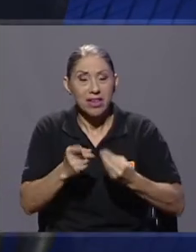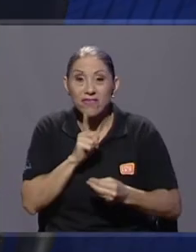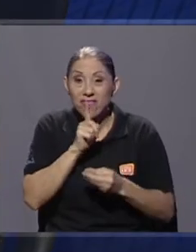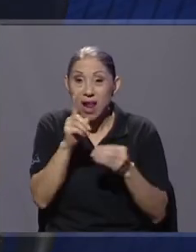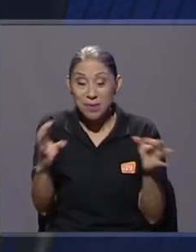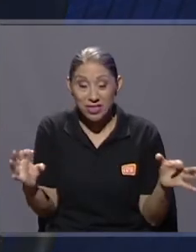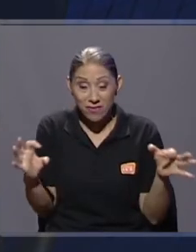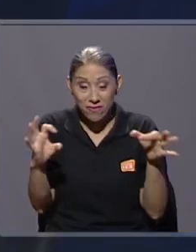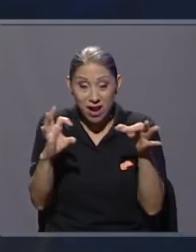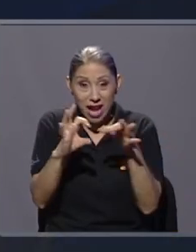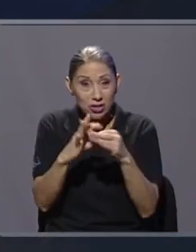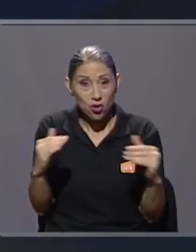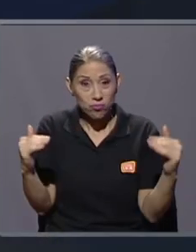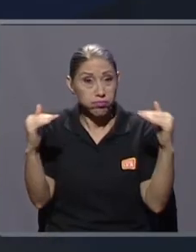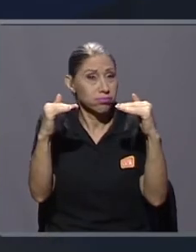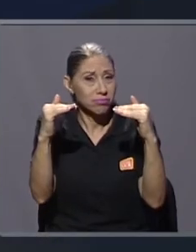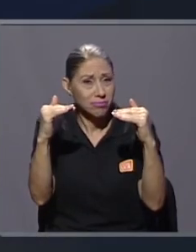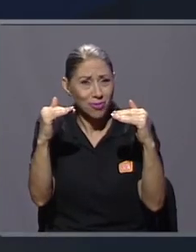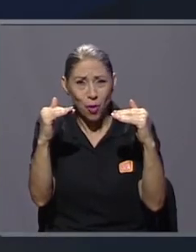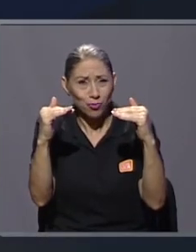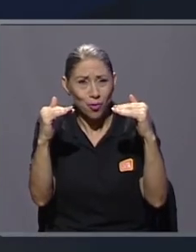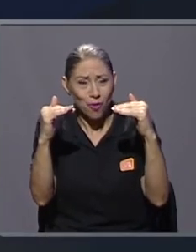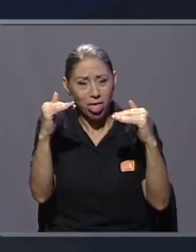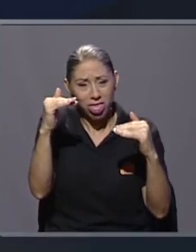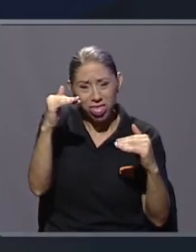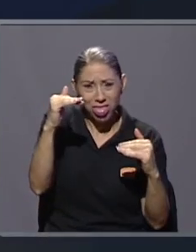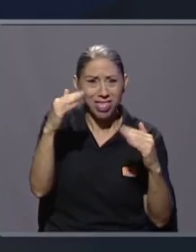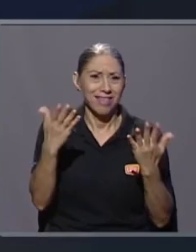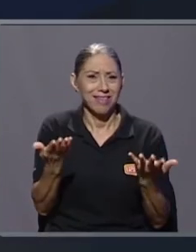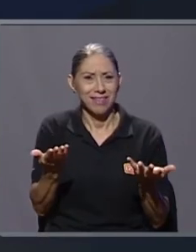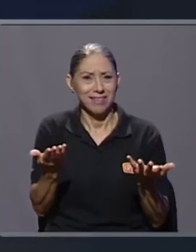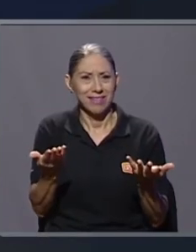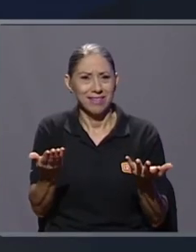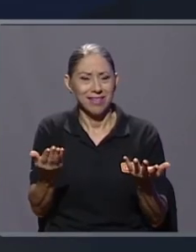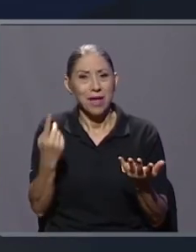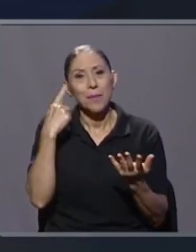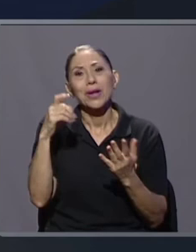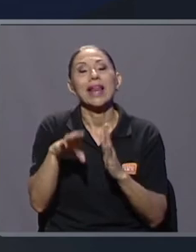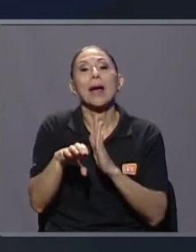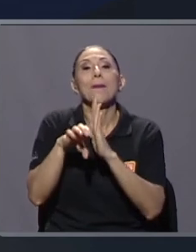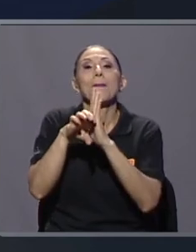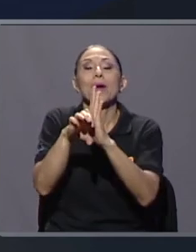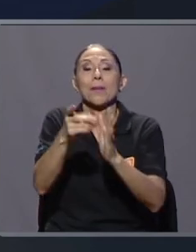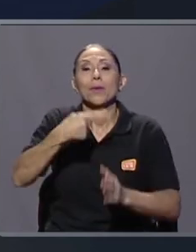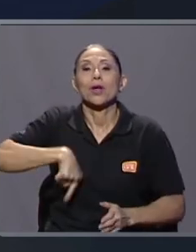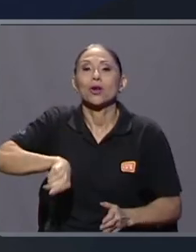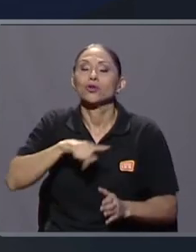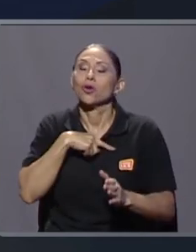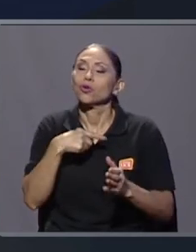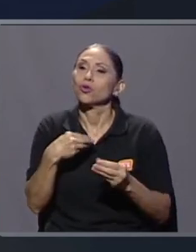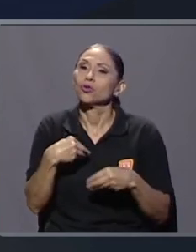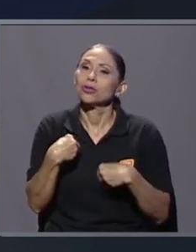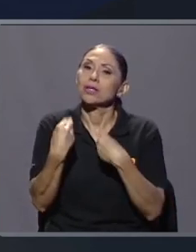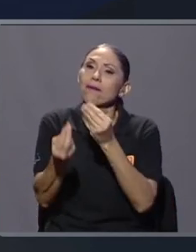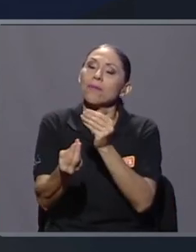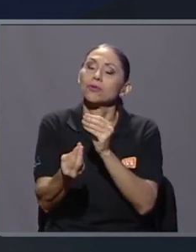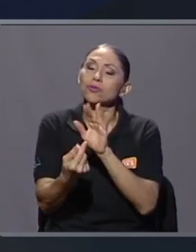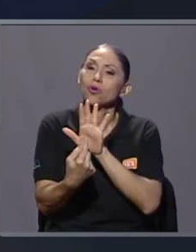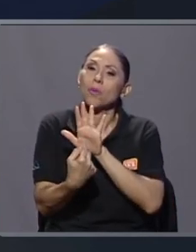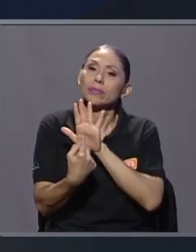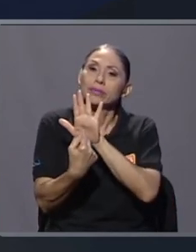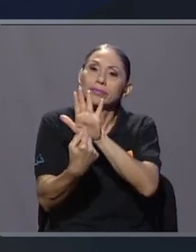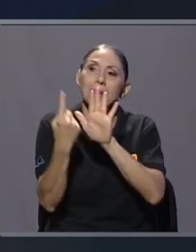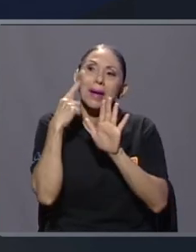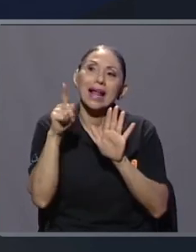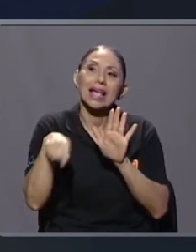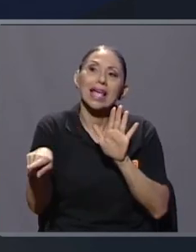porque era como poner el lienzo para un sello, para una marca, si cambia la conversación,